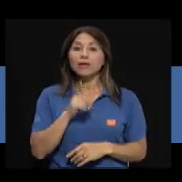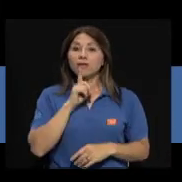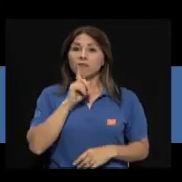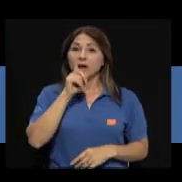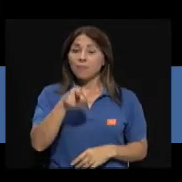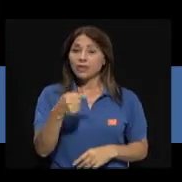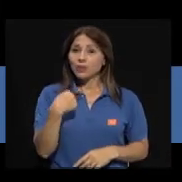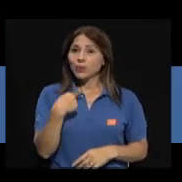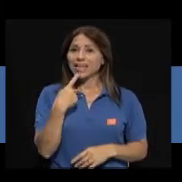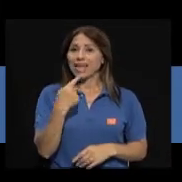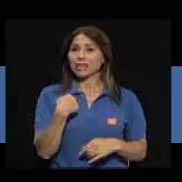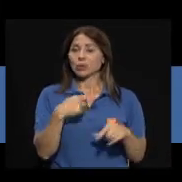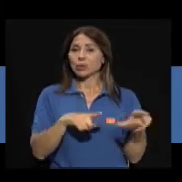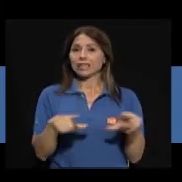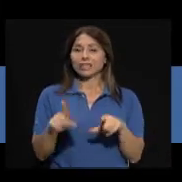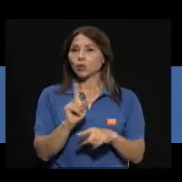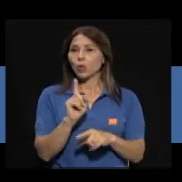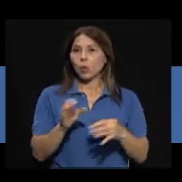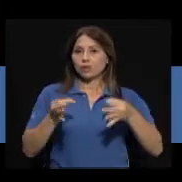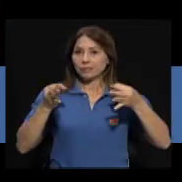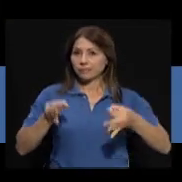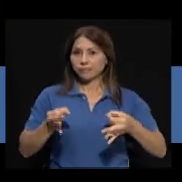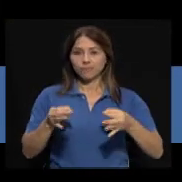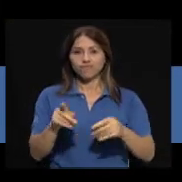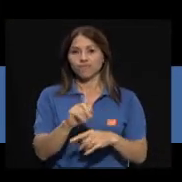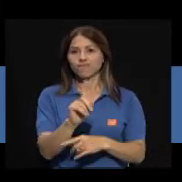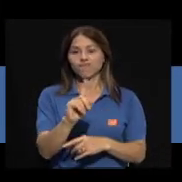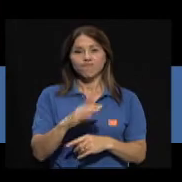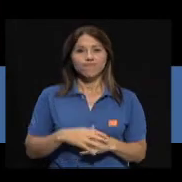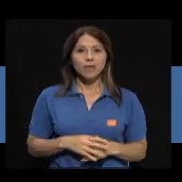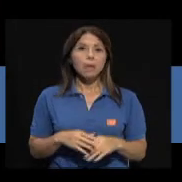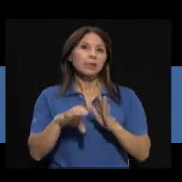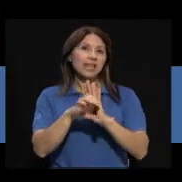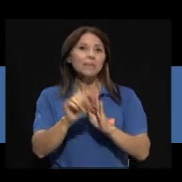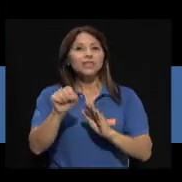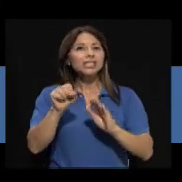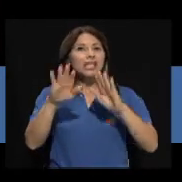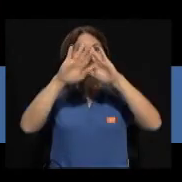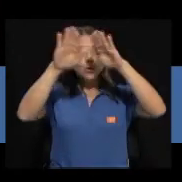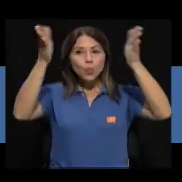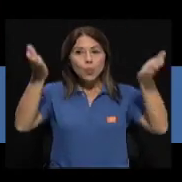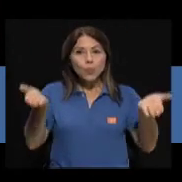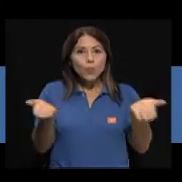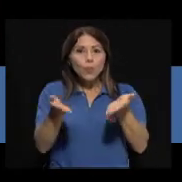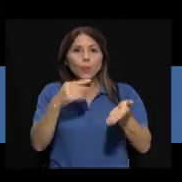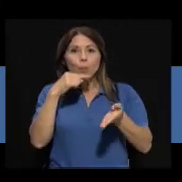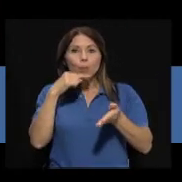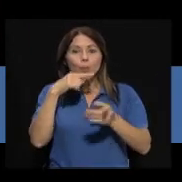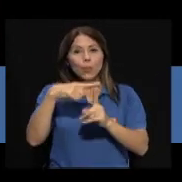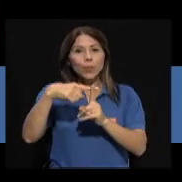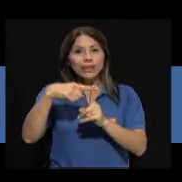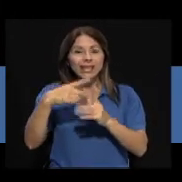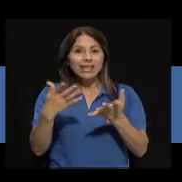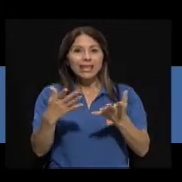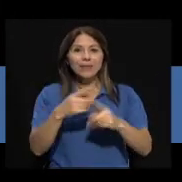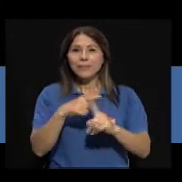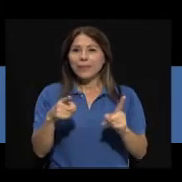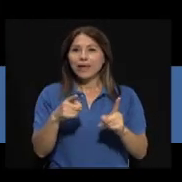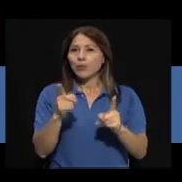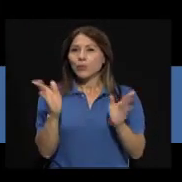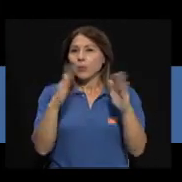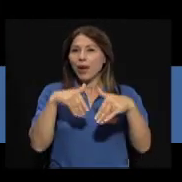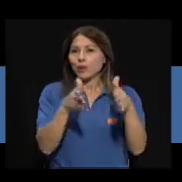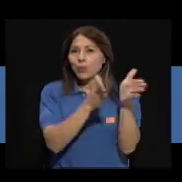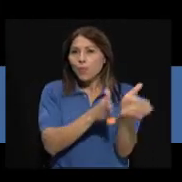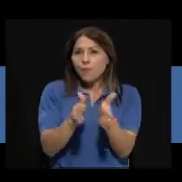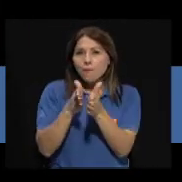Pues realmente diría que no tan bien como se vería, digamos, hay un botiquín, pero tal vez no un